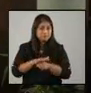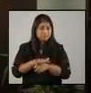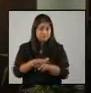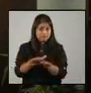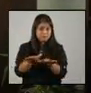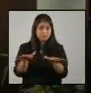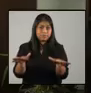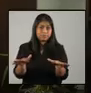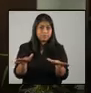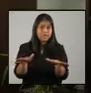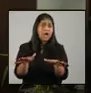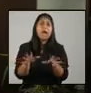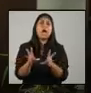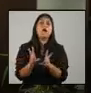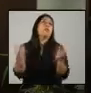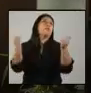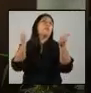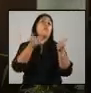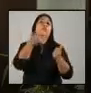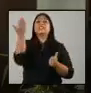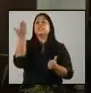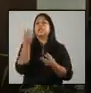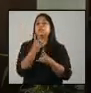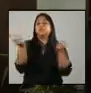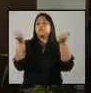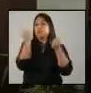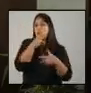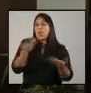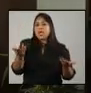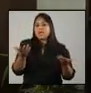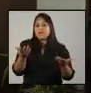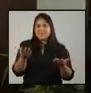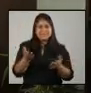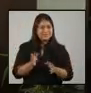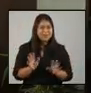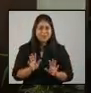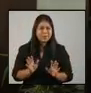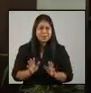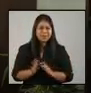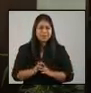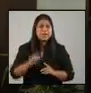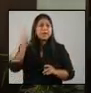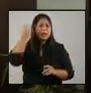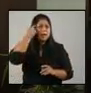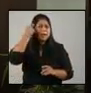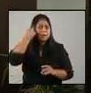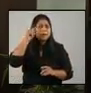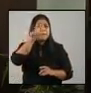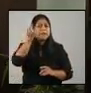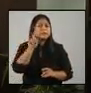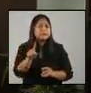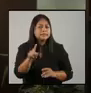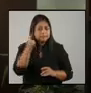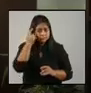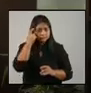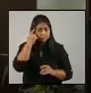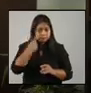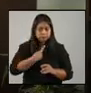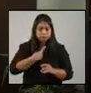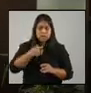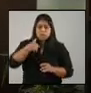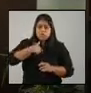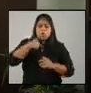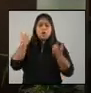pandemia, desaparezca por arte de magia. Preguntémonos qué he hecho que ayude a que la